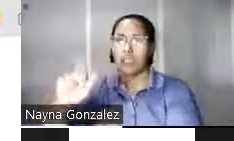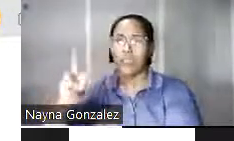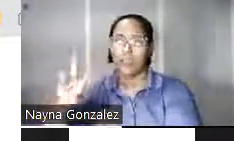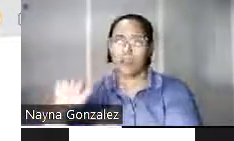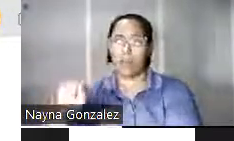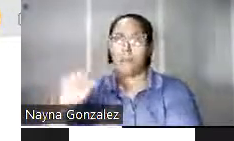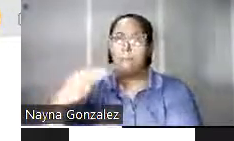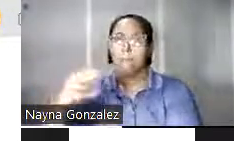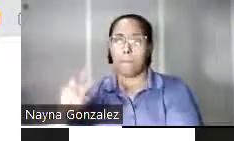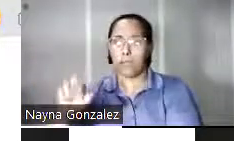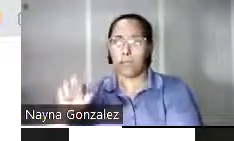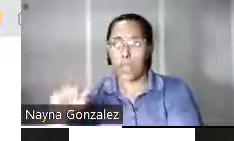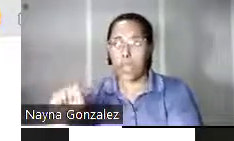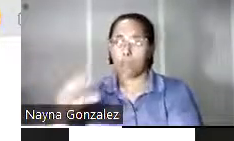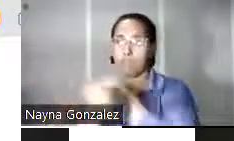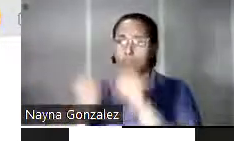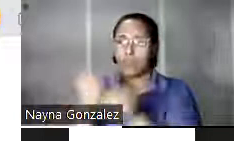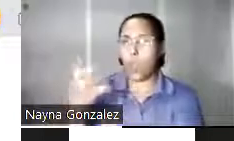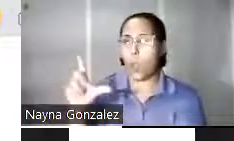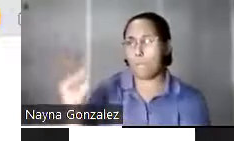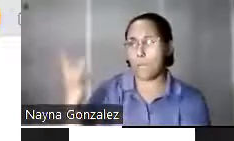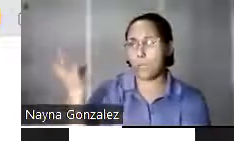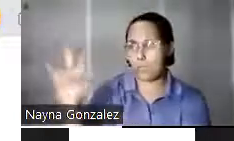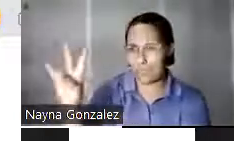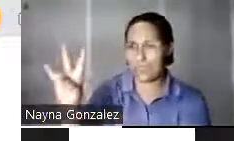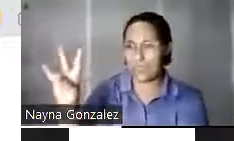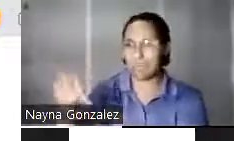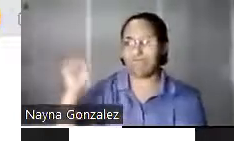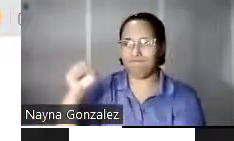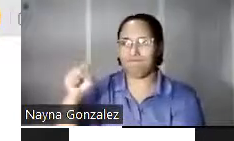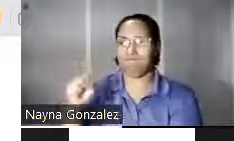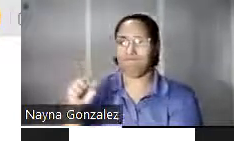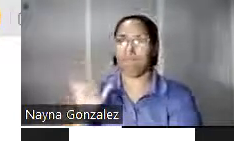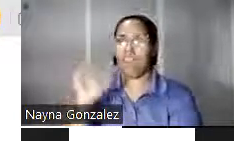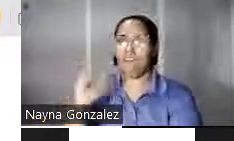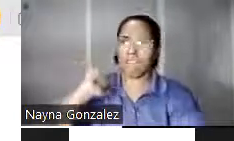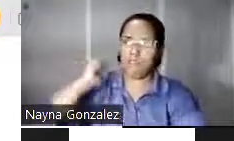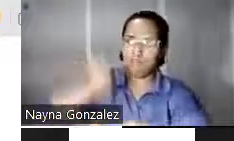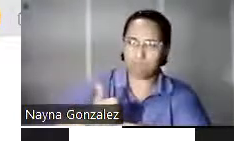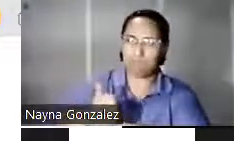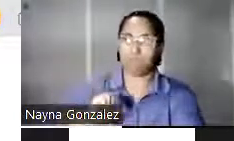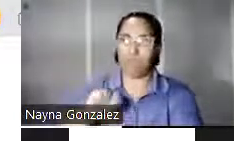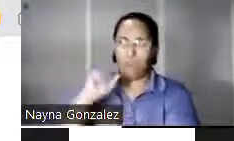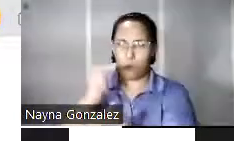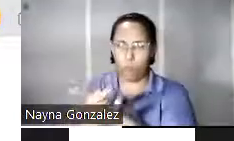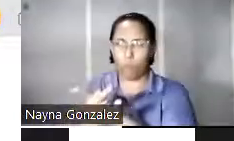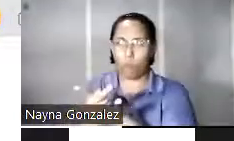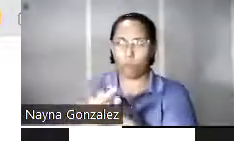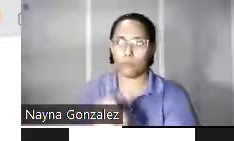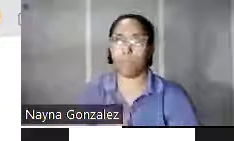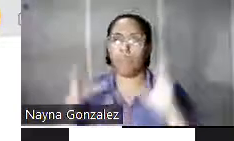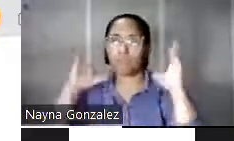2017 sintetizó todo lo anterior. Por ejemplo, el medio radial